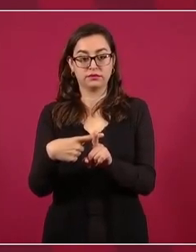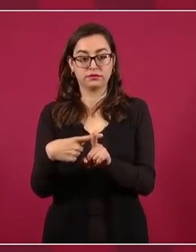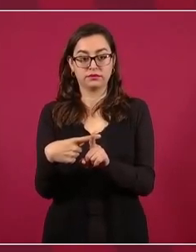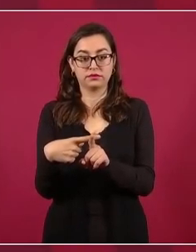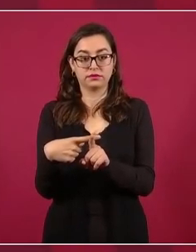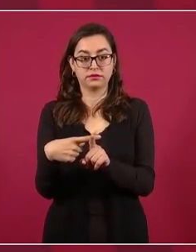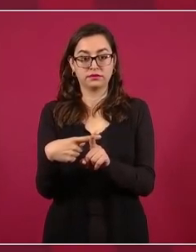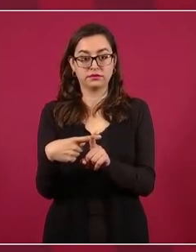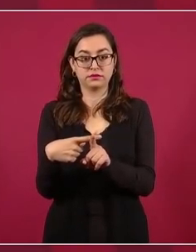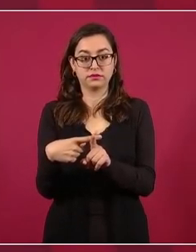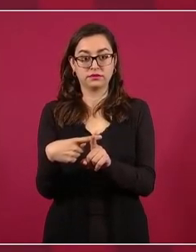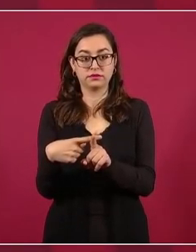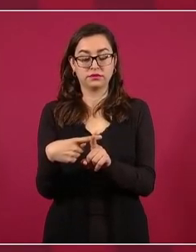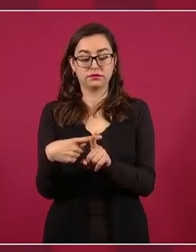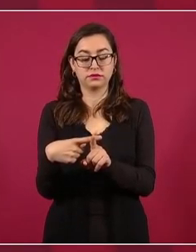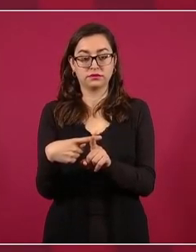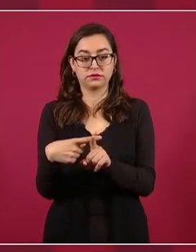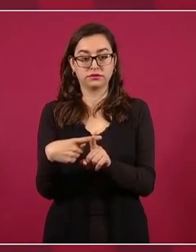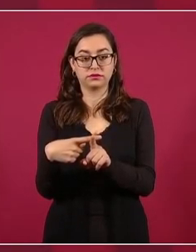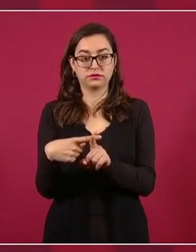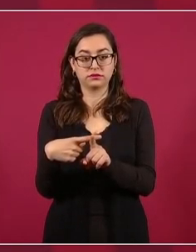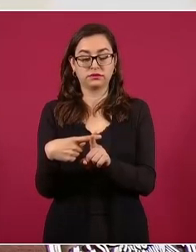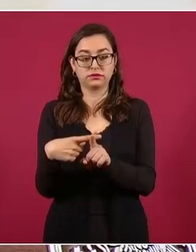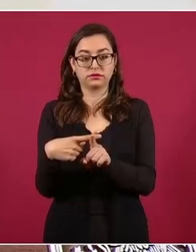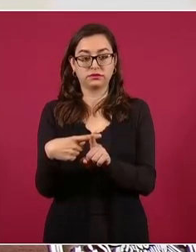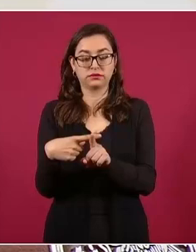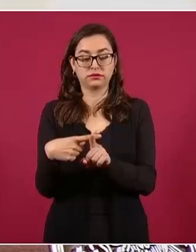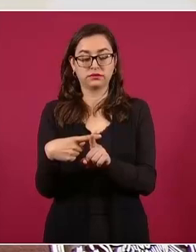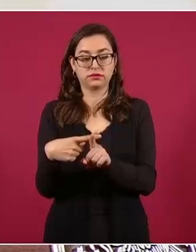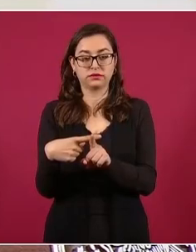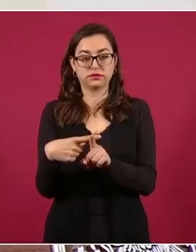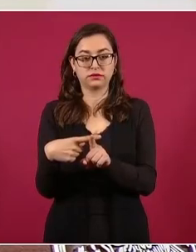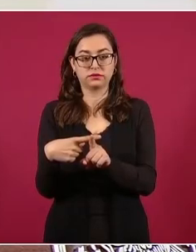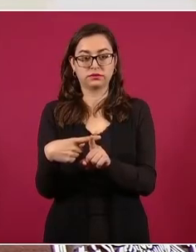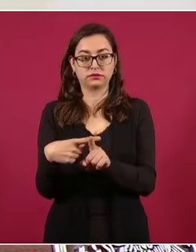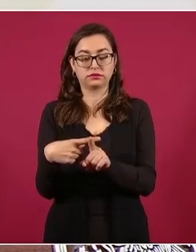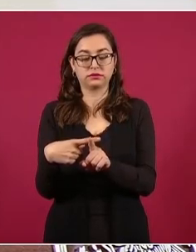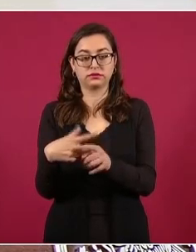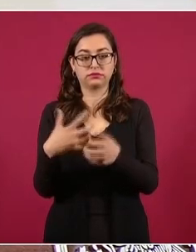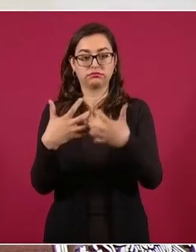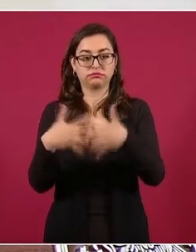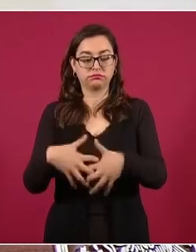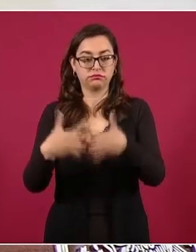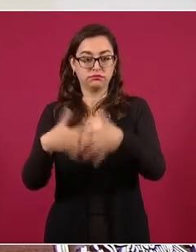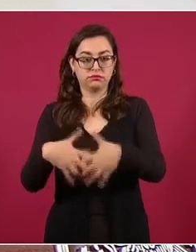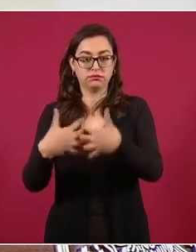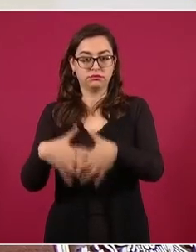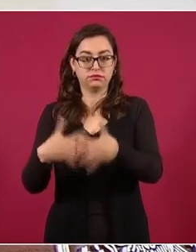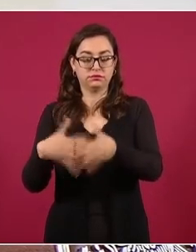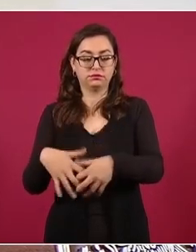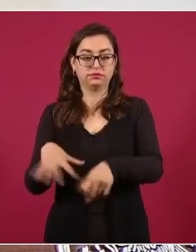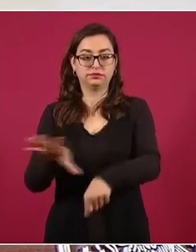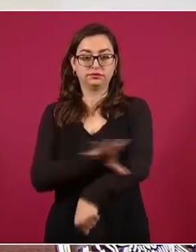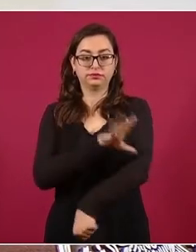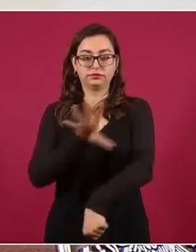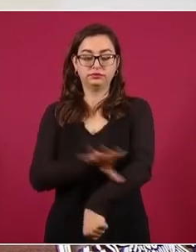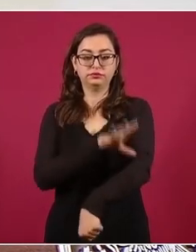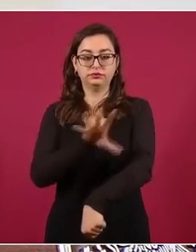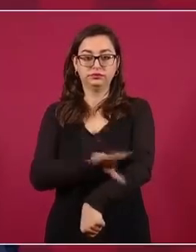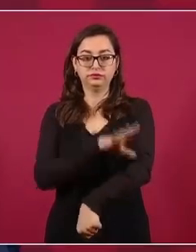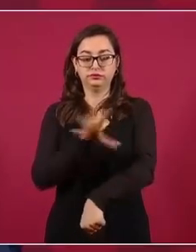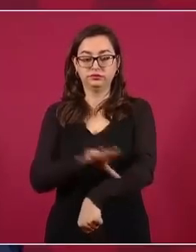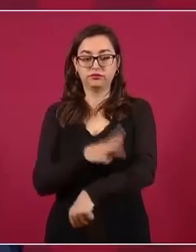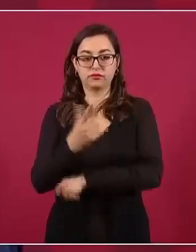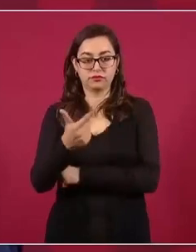de plantas generadoras de energía